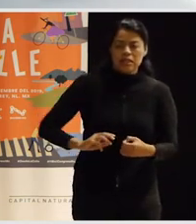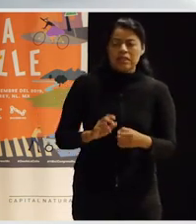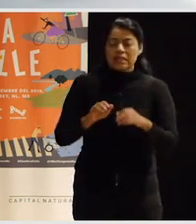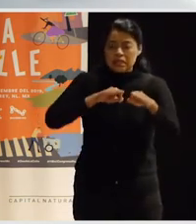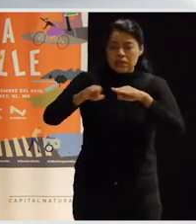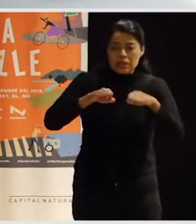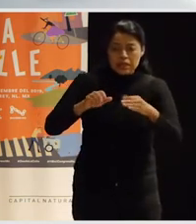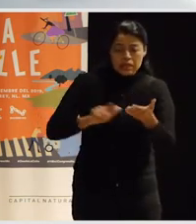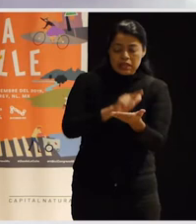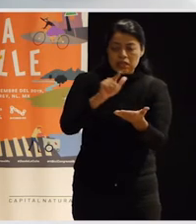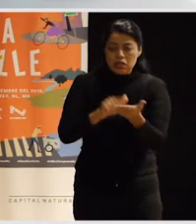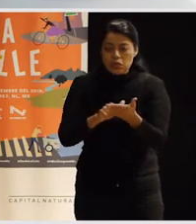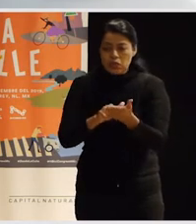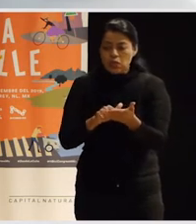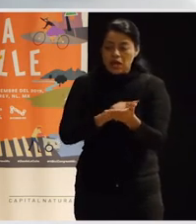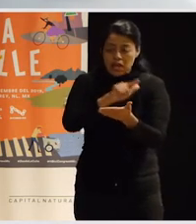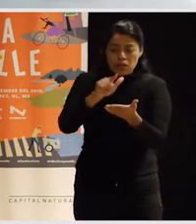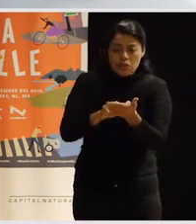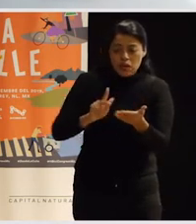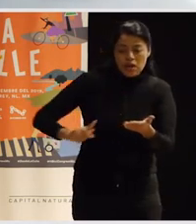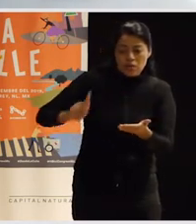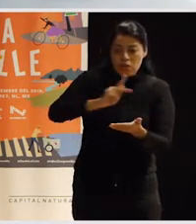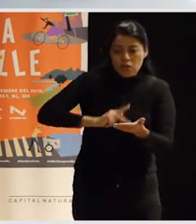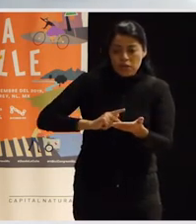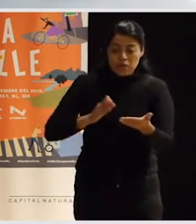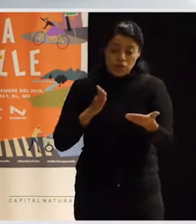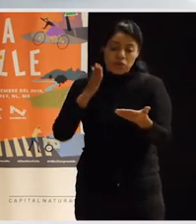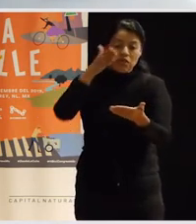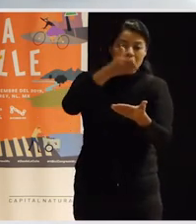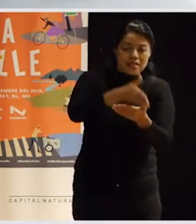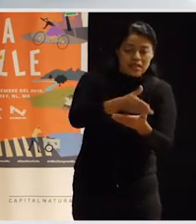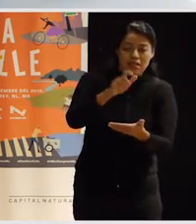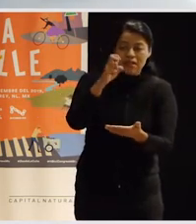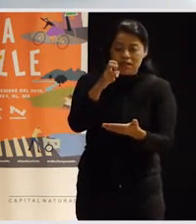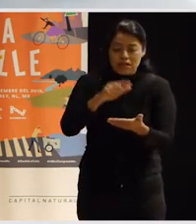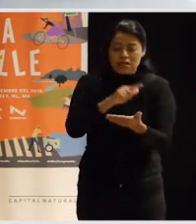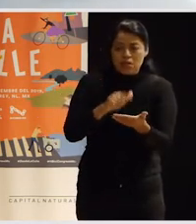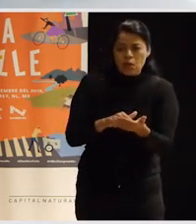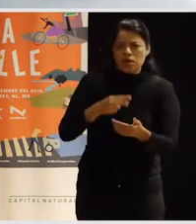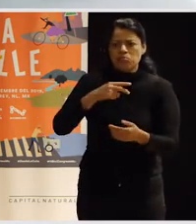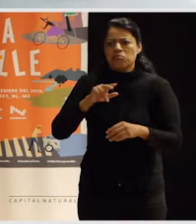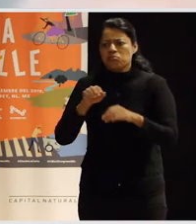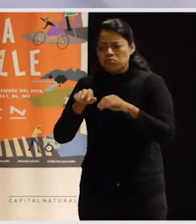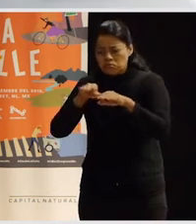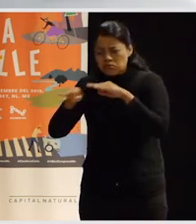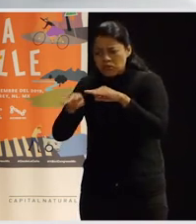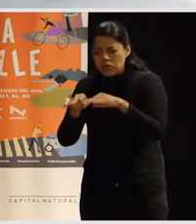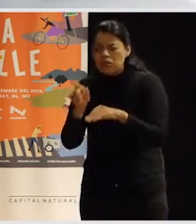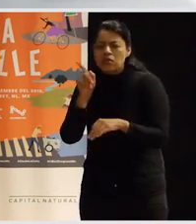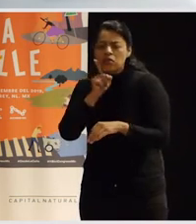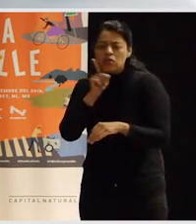público y la diferencia de acceso a él, ¿no? Entonces, bueno, hicieron unos talleres con las mujeres urbanistas de Madrid señalaron